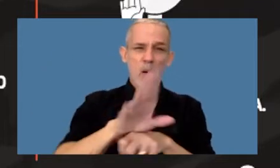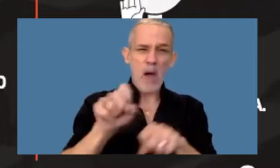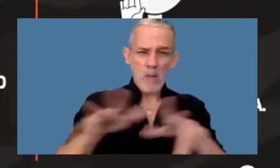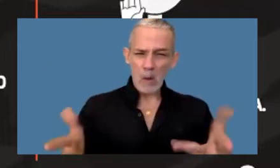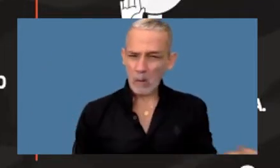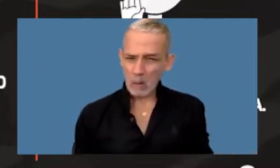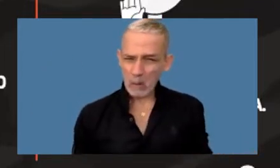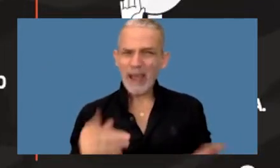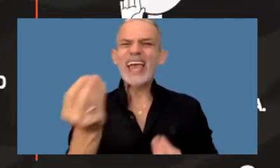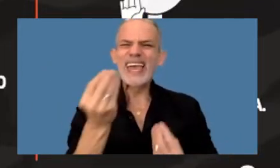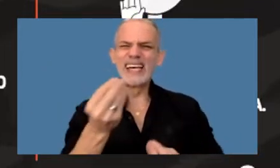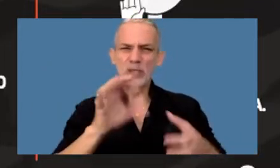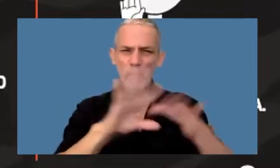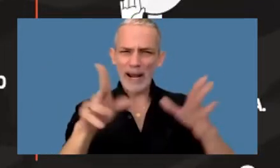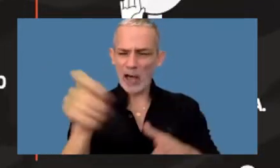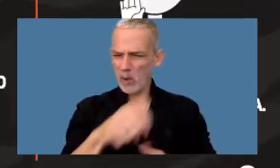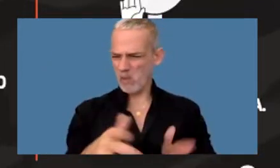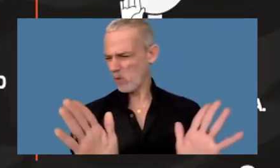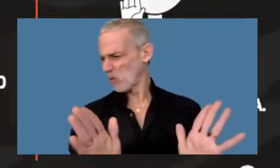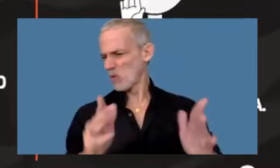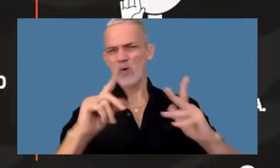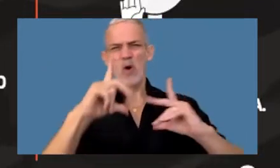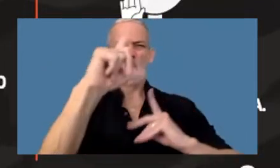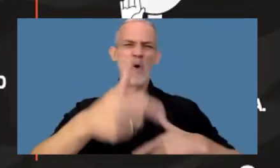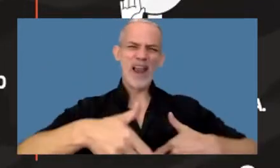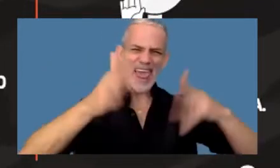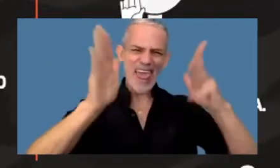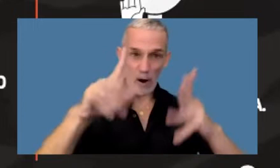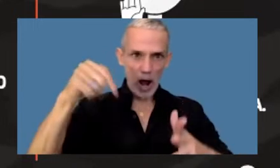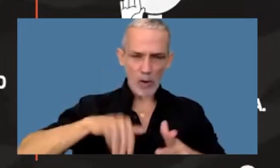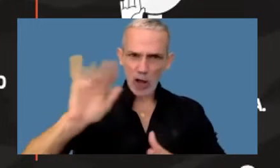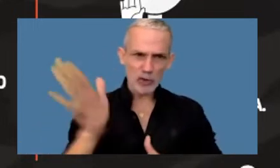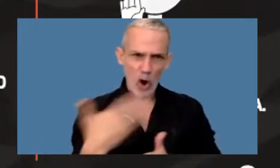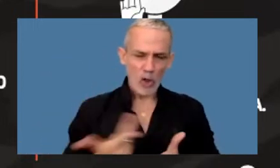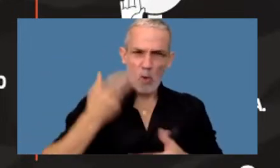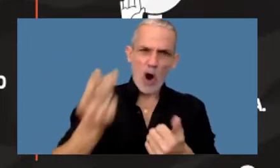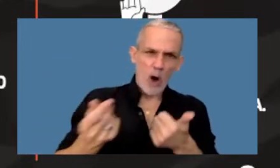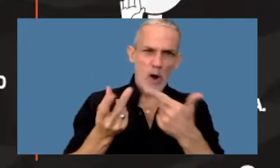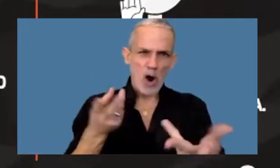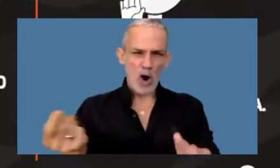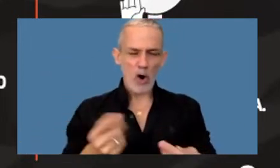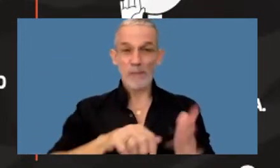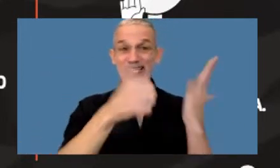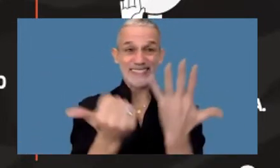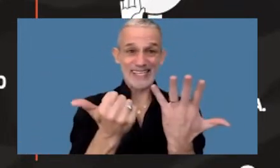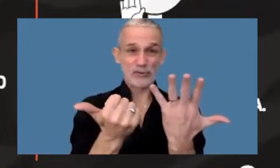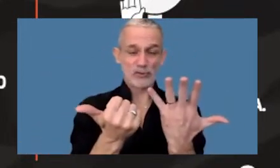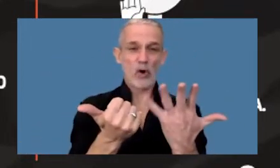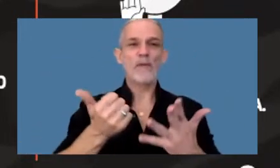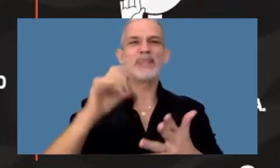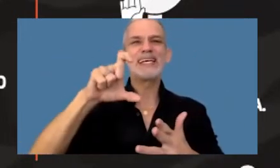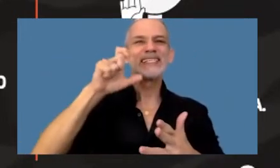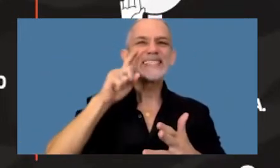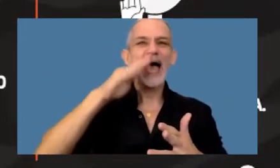siquiera sabíamos que existía o lo veíamos como una posibilidad más remota lo que llamamos en sexto lugar el Cyber Warfare